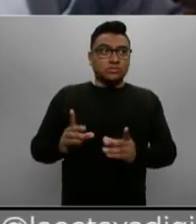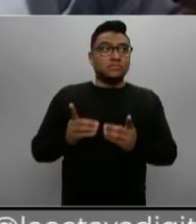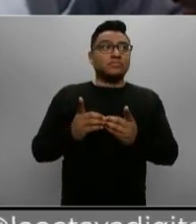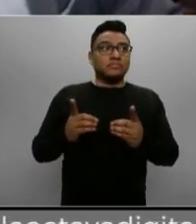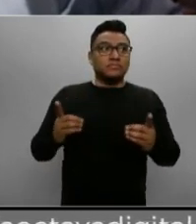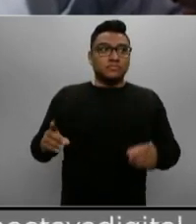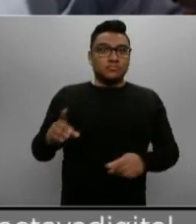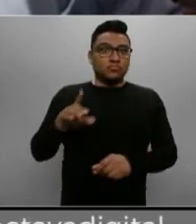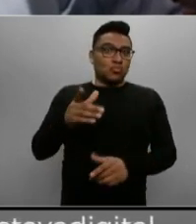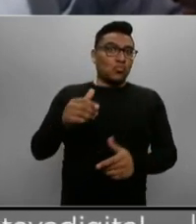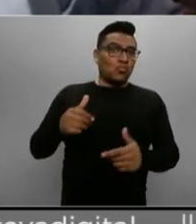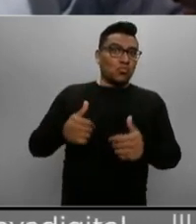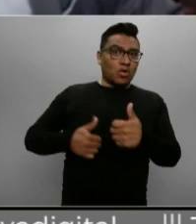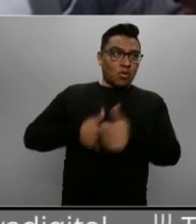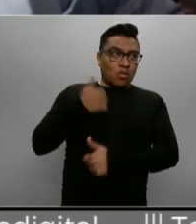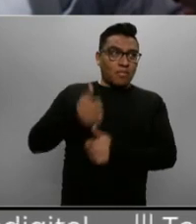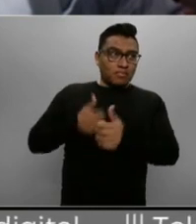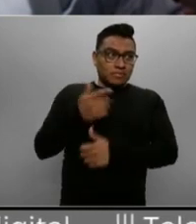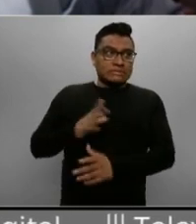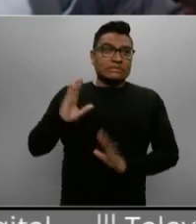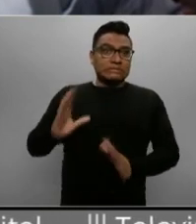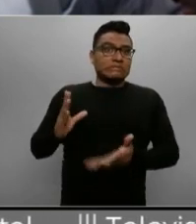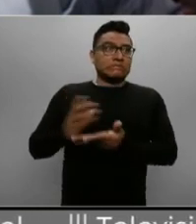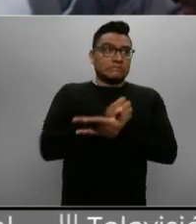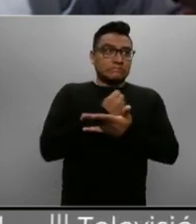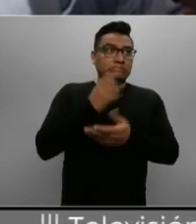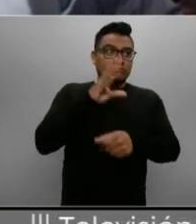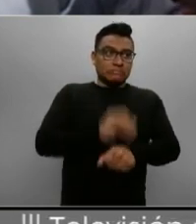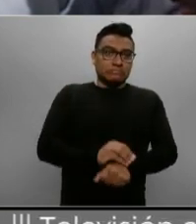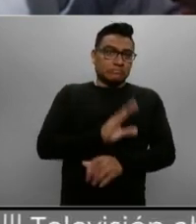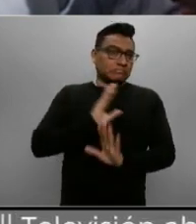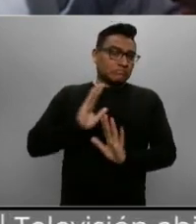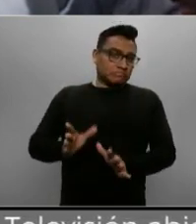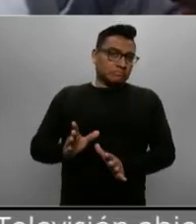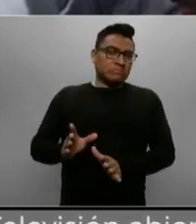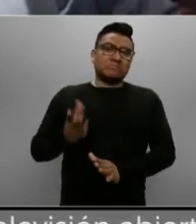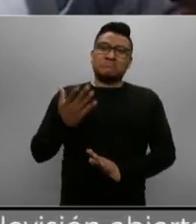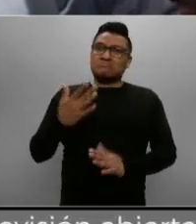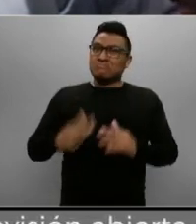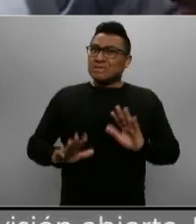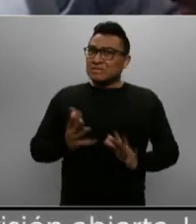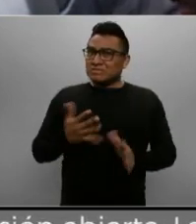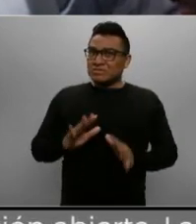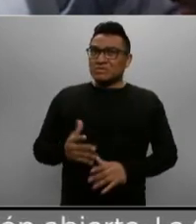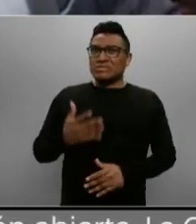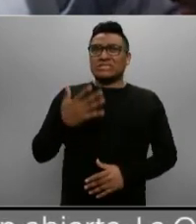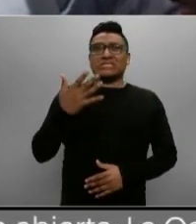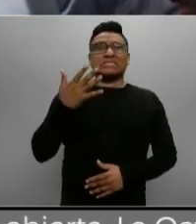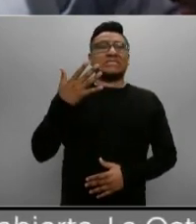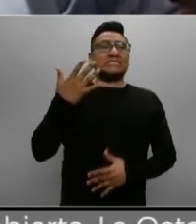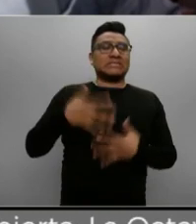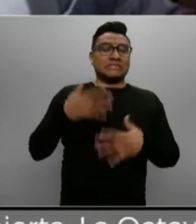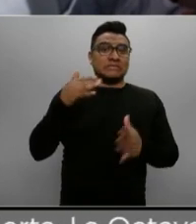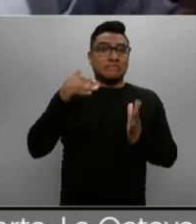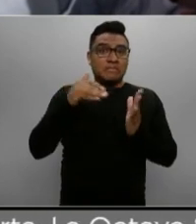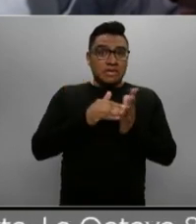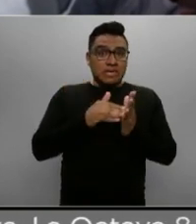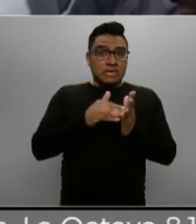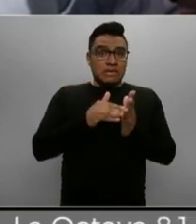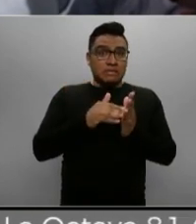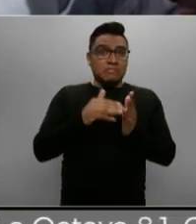licitación que involucra un monto de más de 15 mil millones de pesos, 15 mil